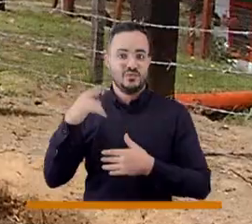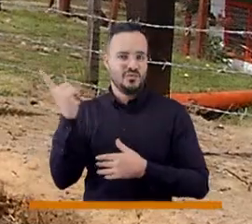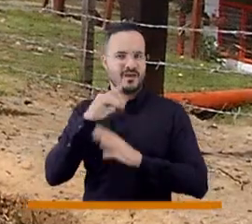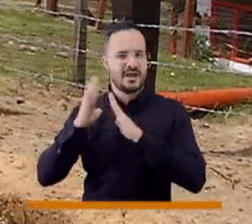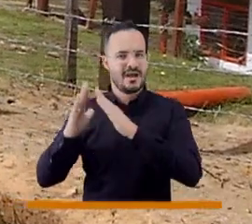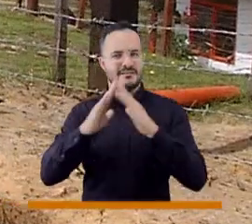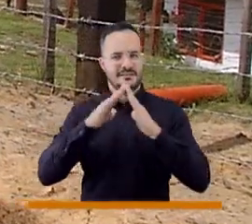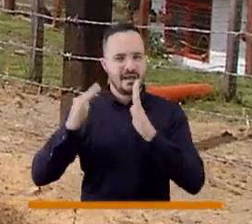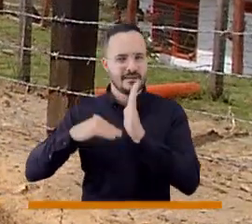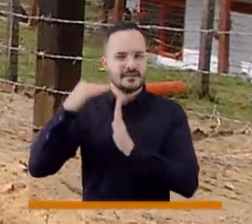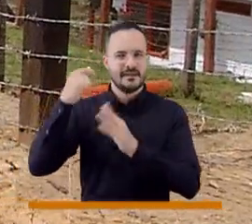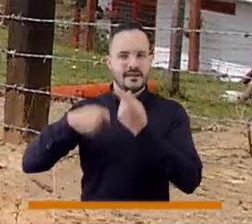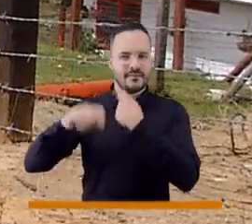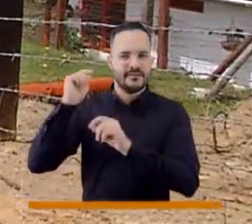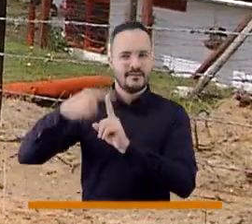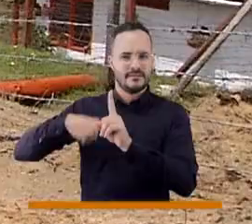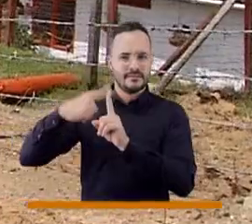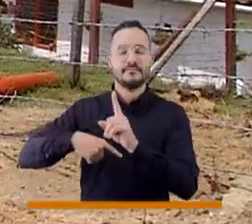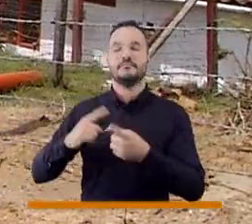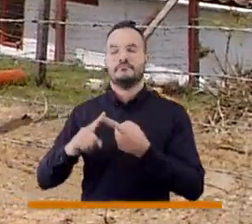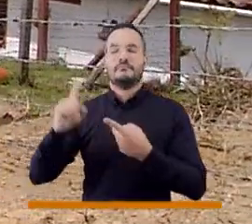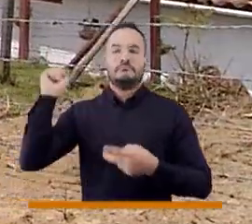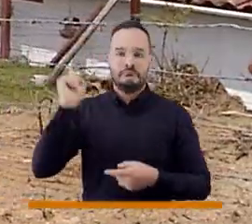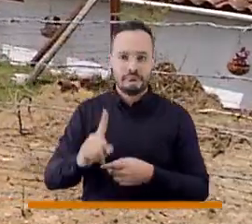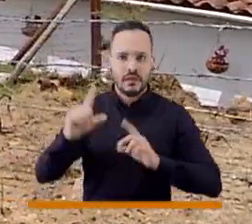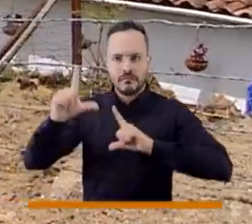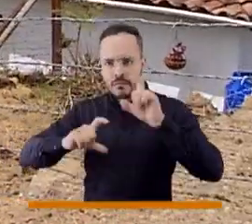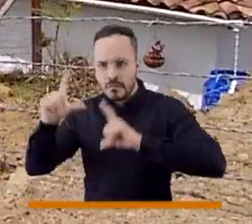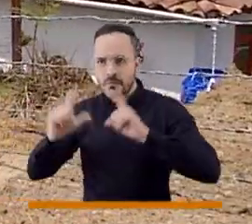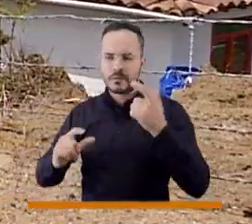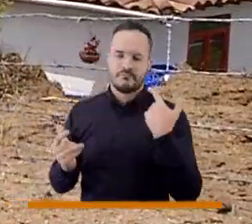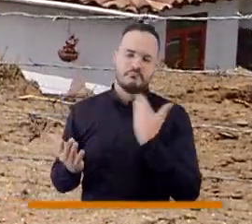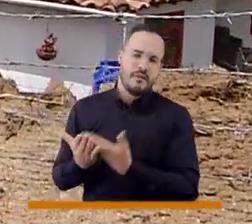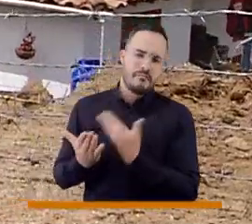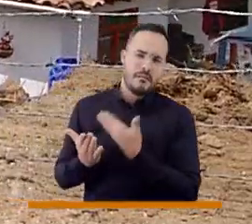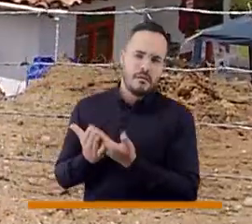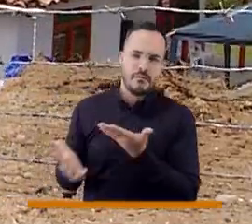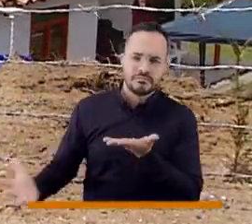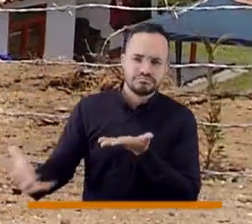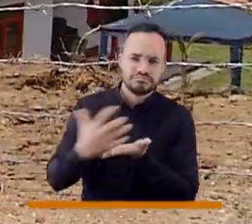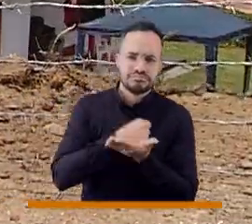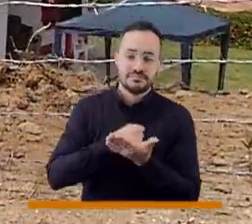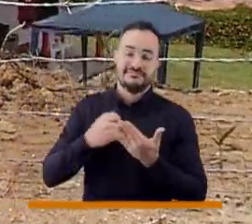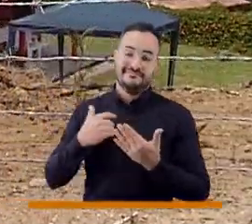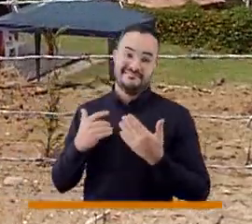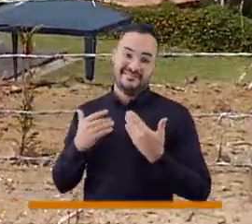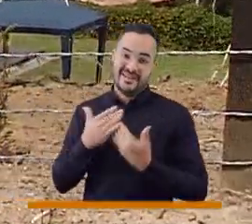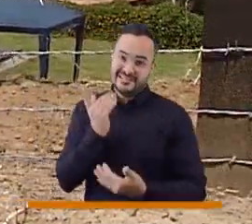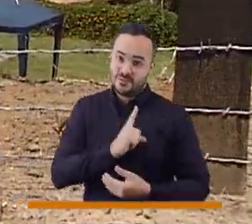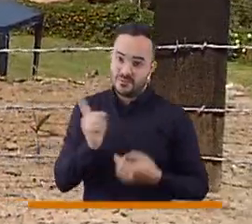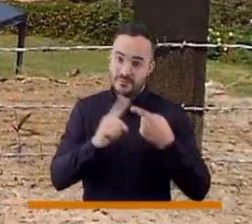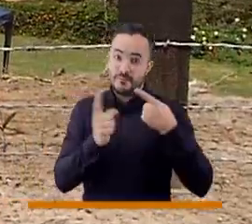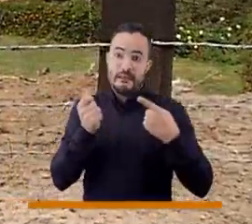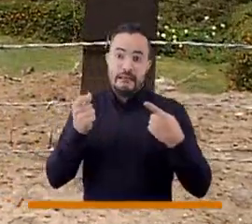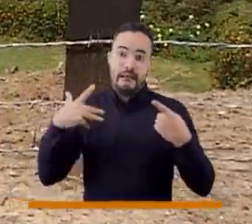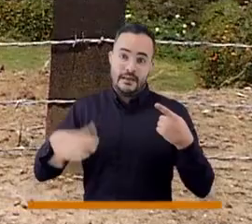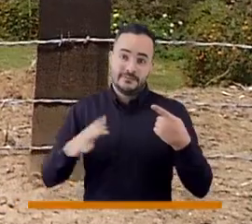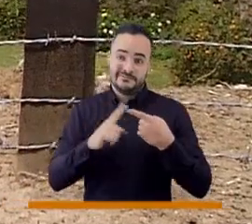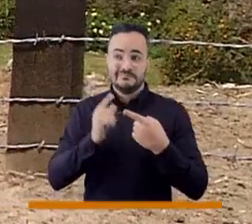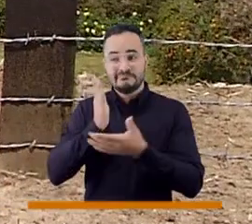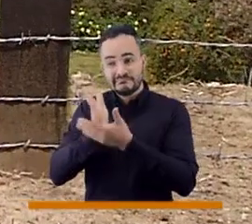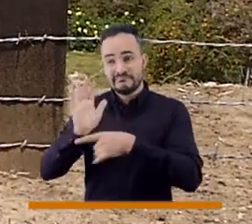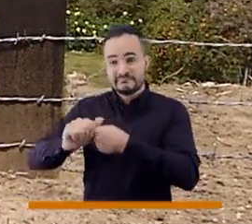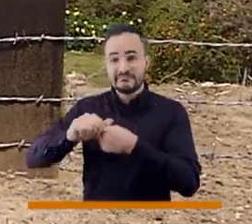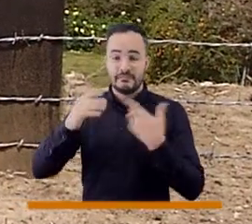lonja, tienen que llevar fotos, son muchas cosas las que las personas tienen que llevar. Entonces, primero está la revisión,